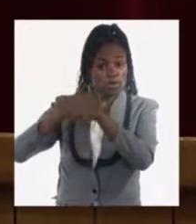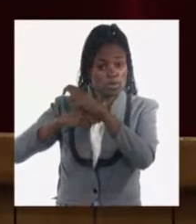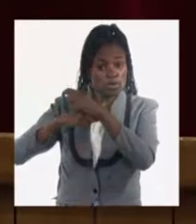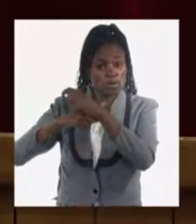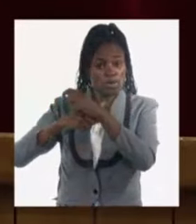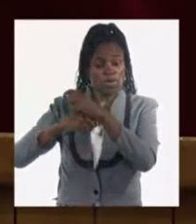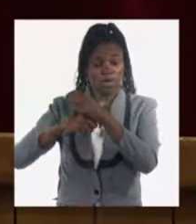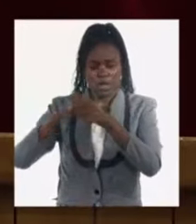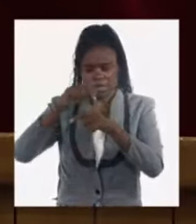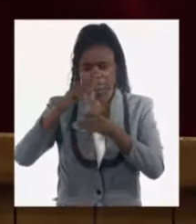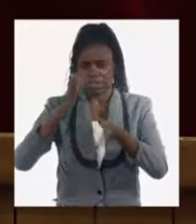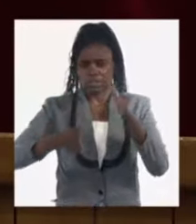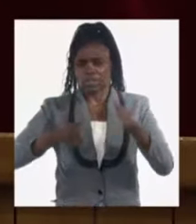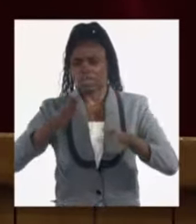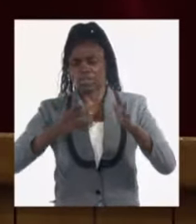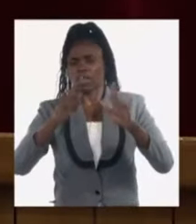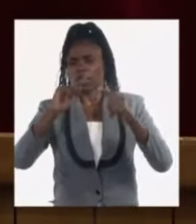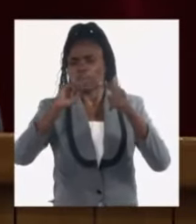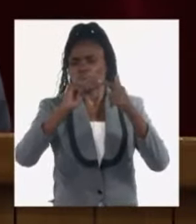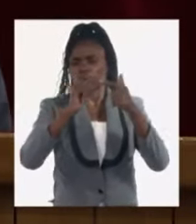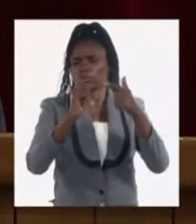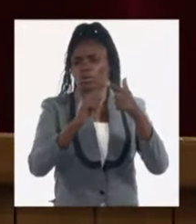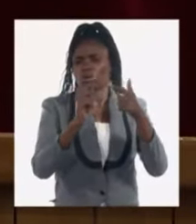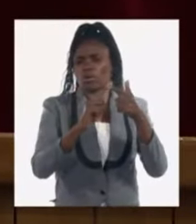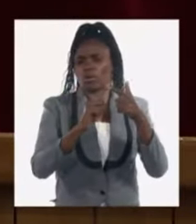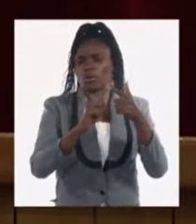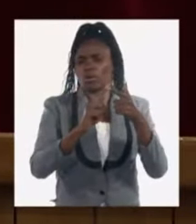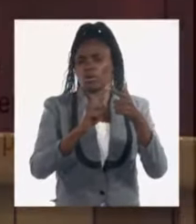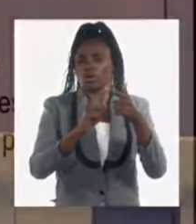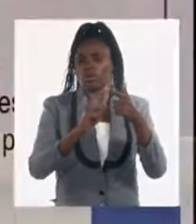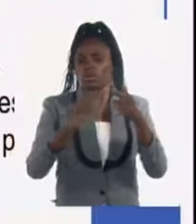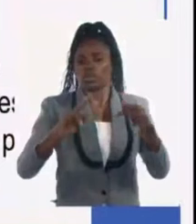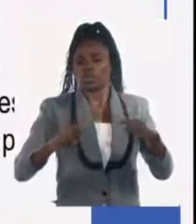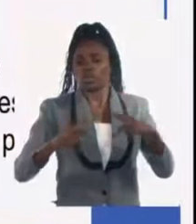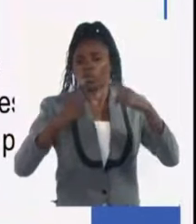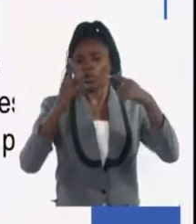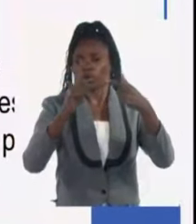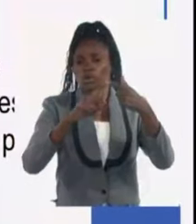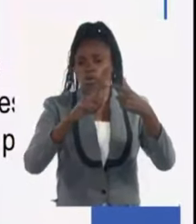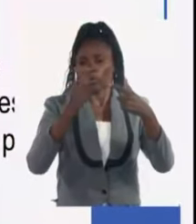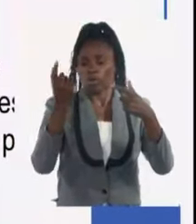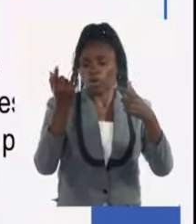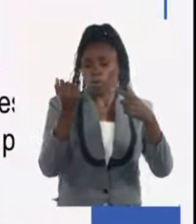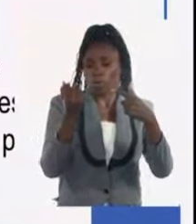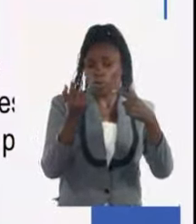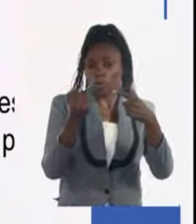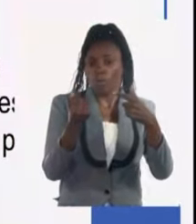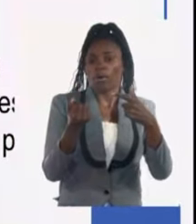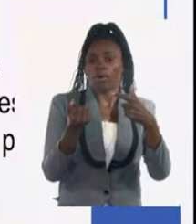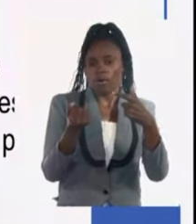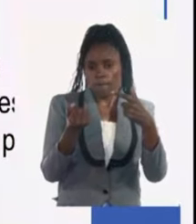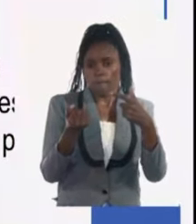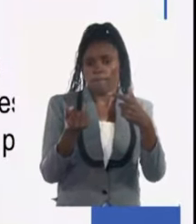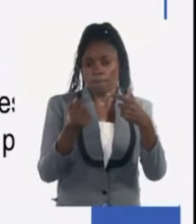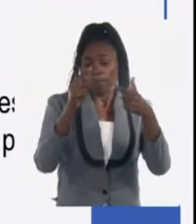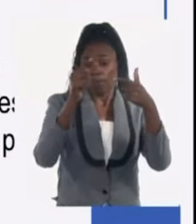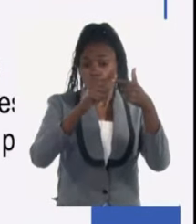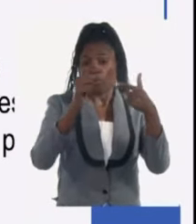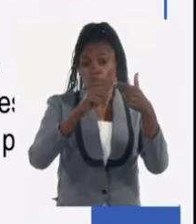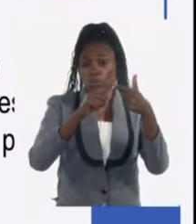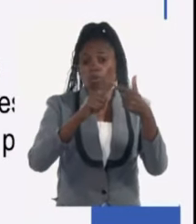entre ellas señalo algunas reordenar el sistema financiero en el que operan los actores económicos es una medida